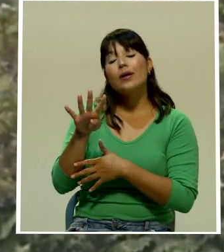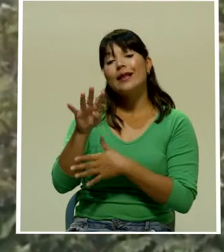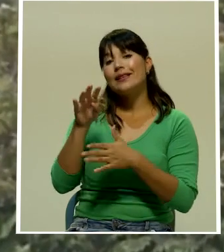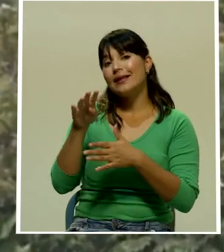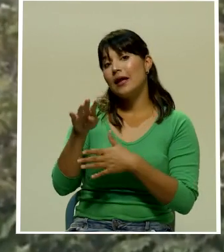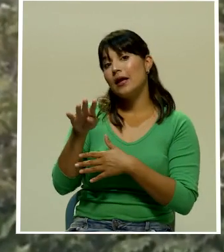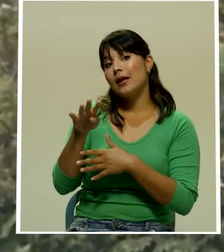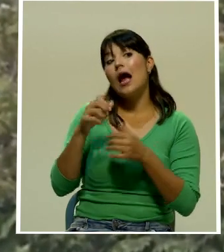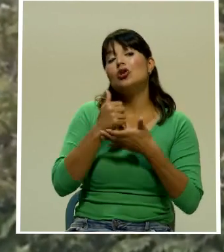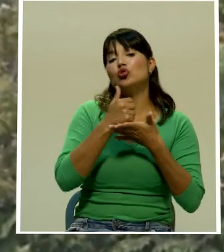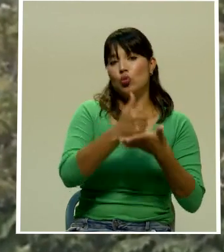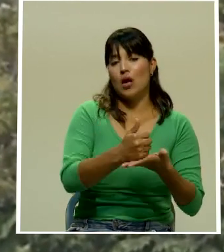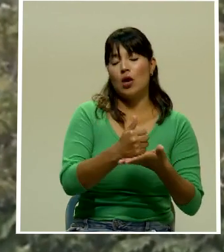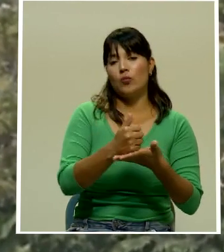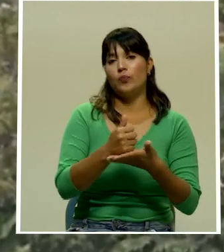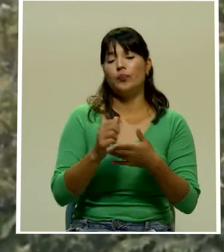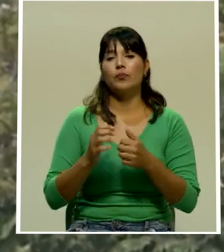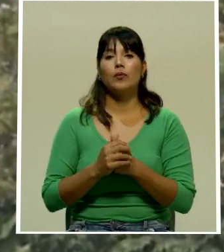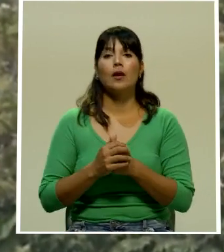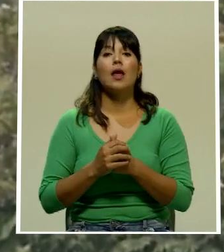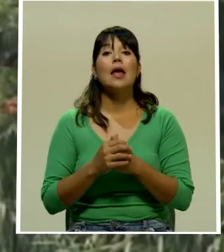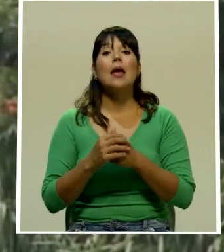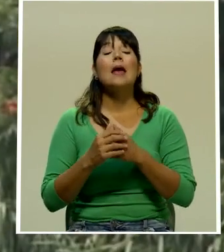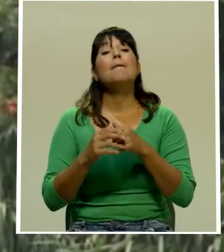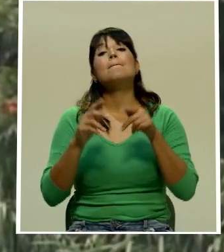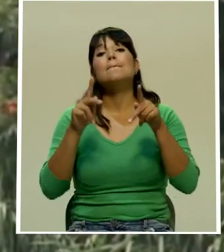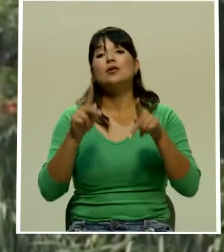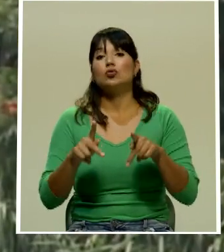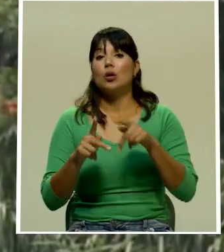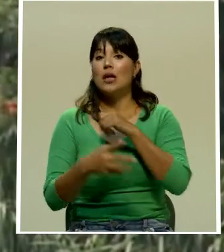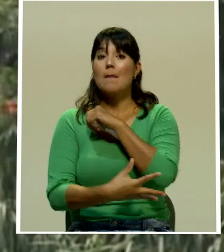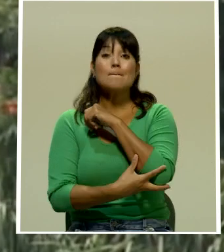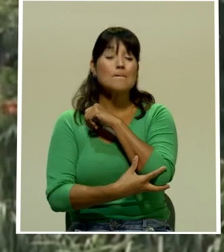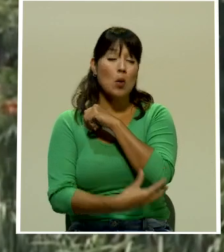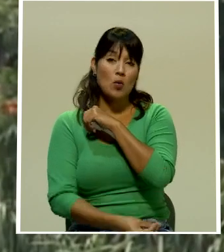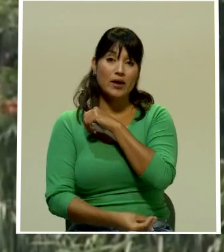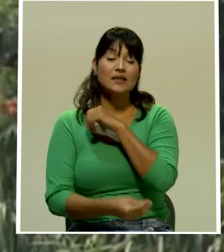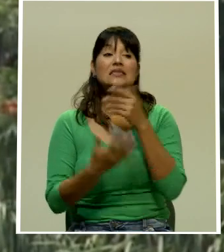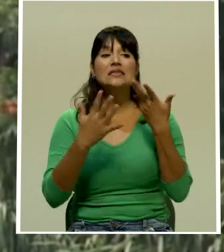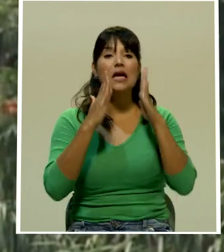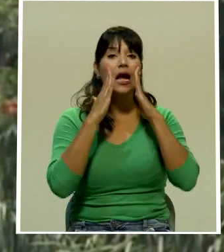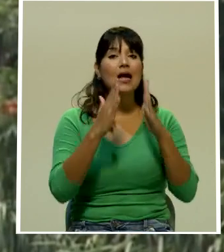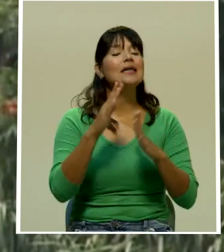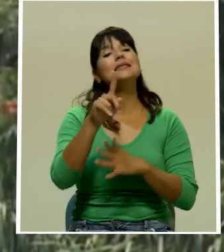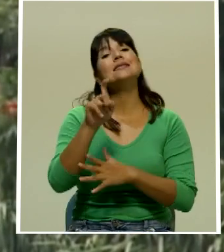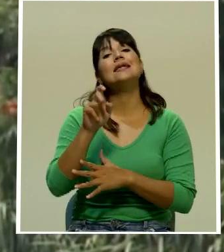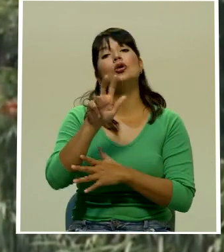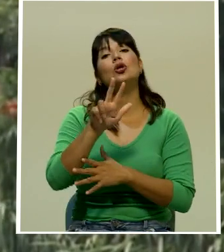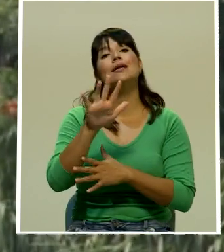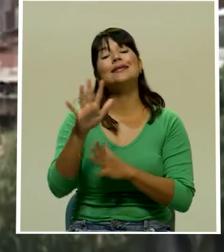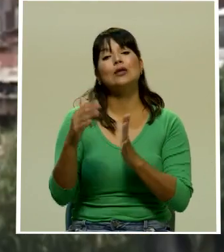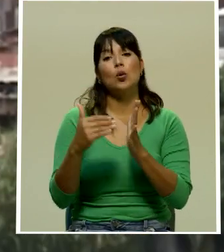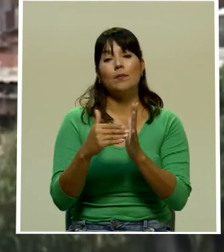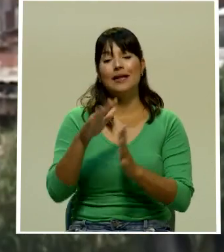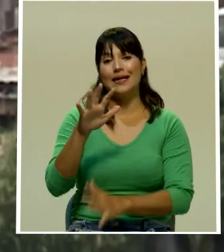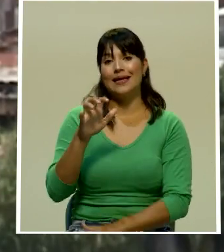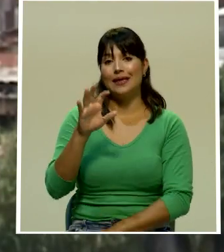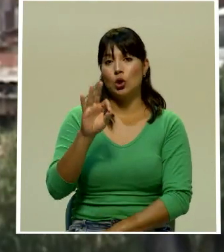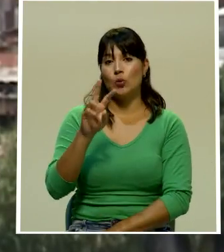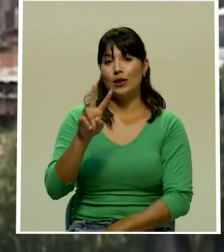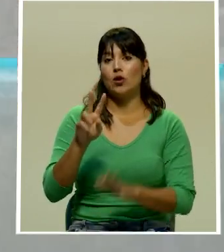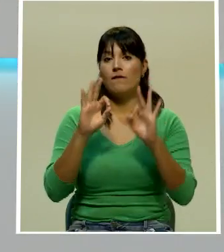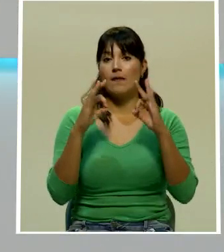esta condición. En la línea de pobreza no extrema se han atendido a 135.592 familias.